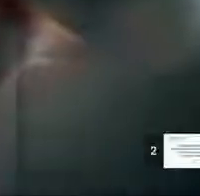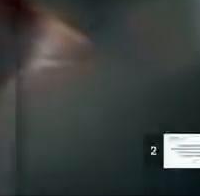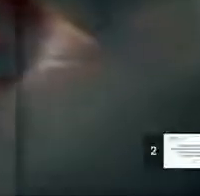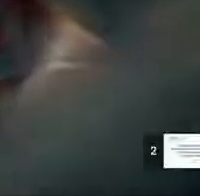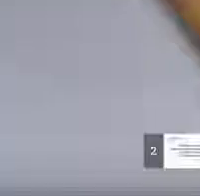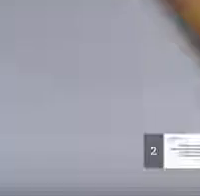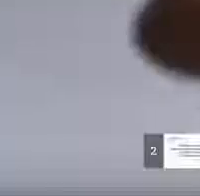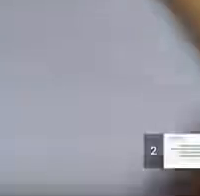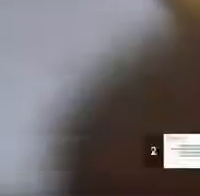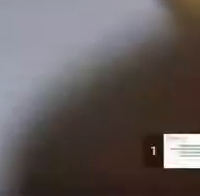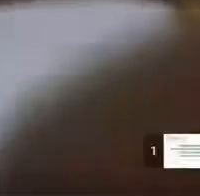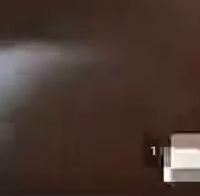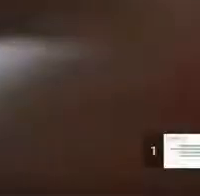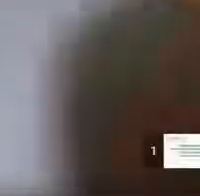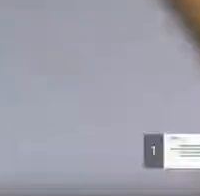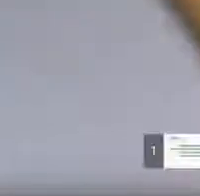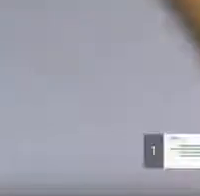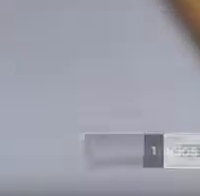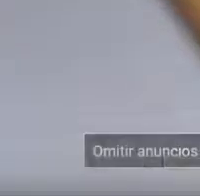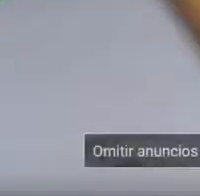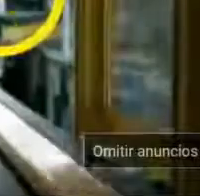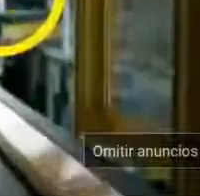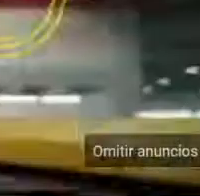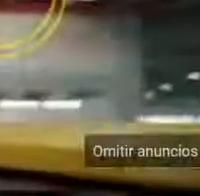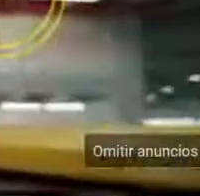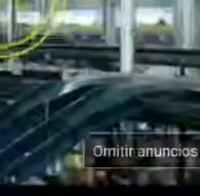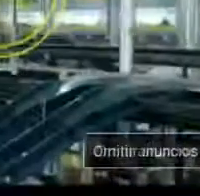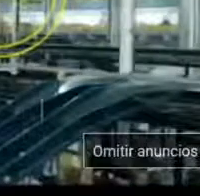El que más te guste y recibelo en 24 horas.